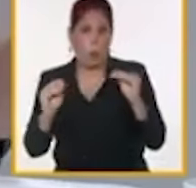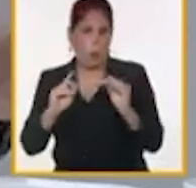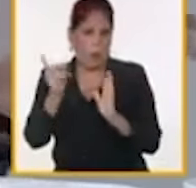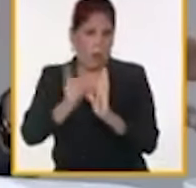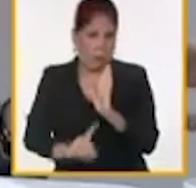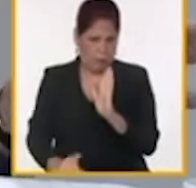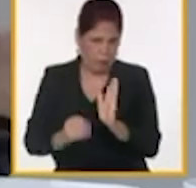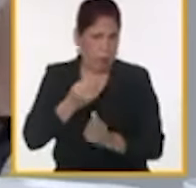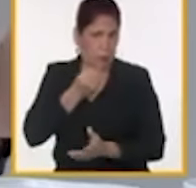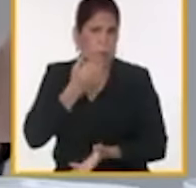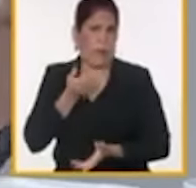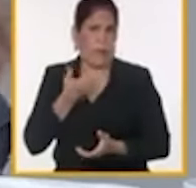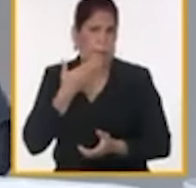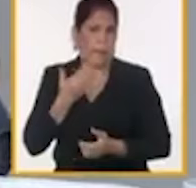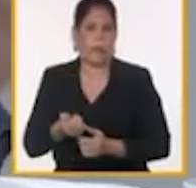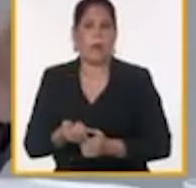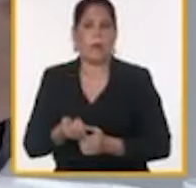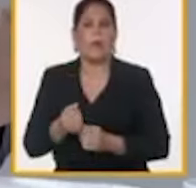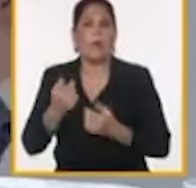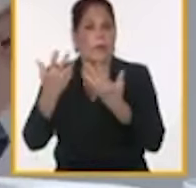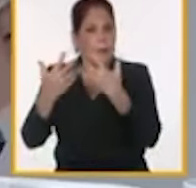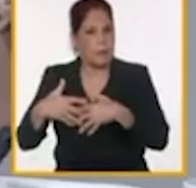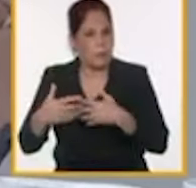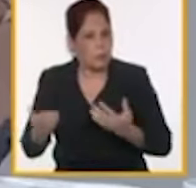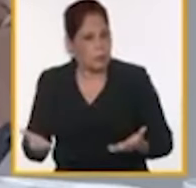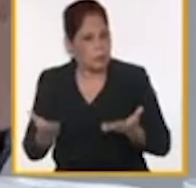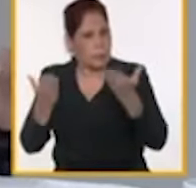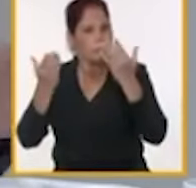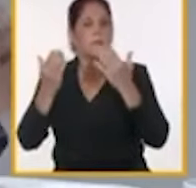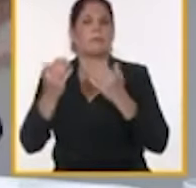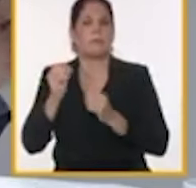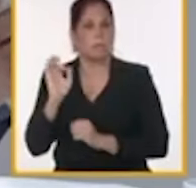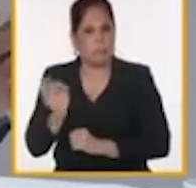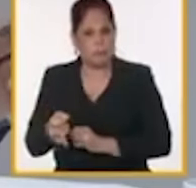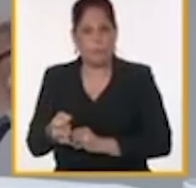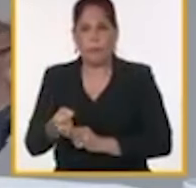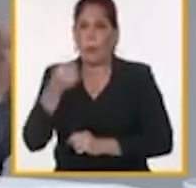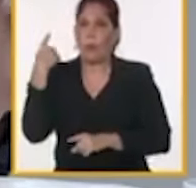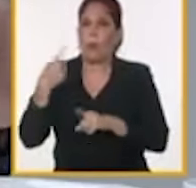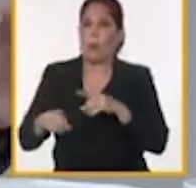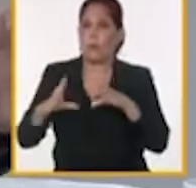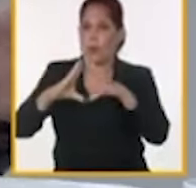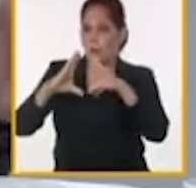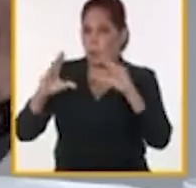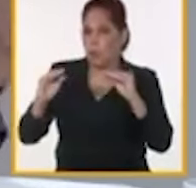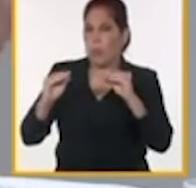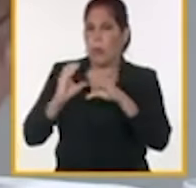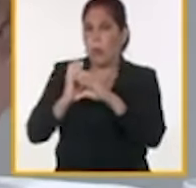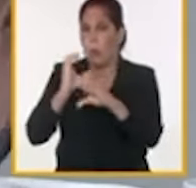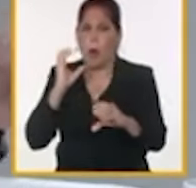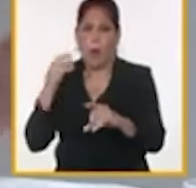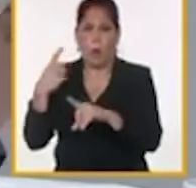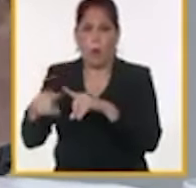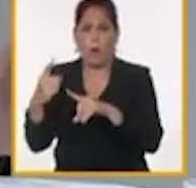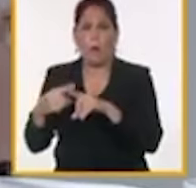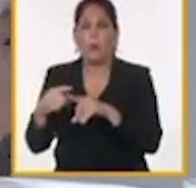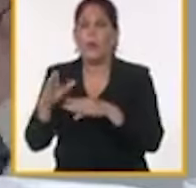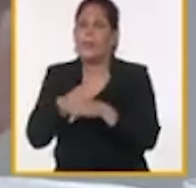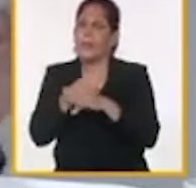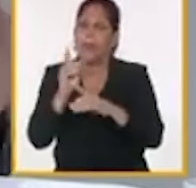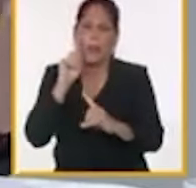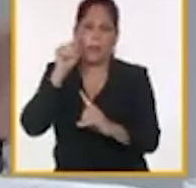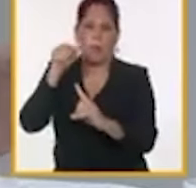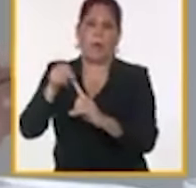fósiles, para incentivar la industria, es decir, para incentivar los vehículos colectivos. hay determinados propósitos en esa